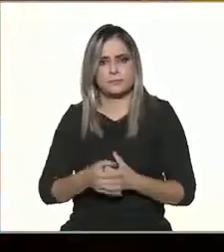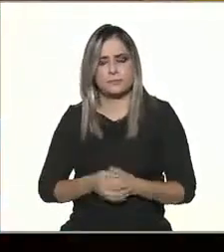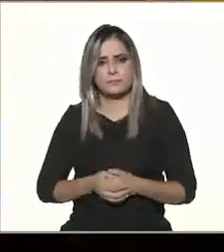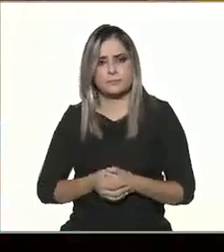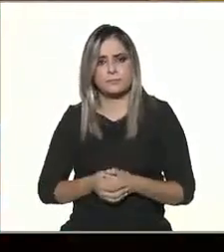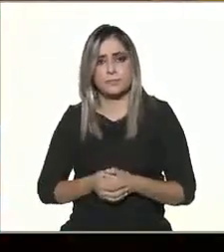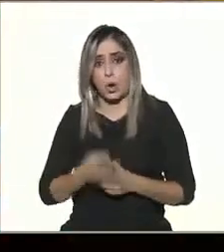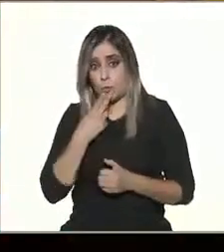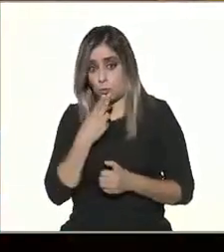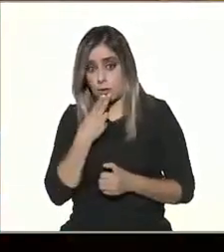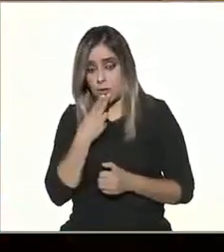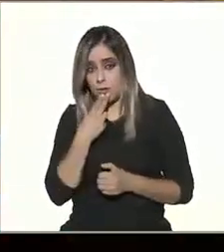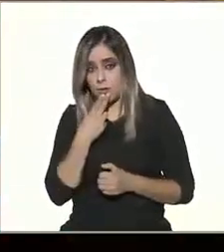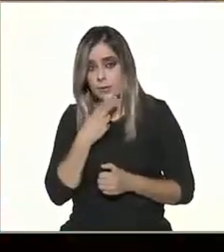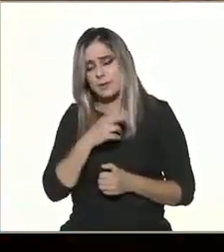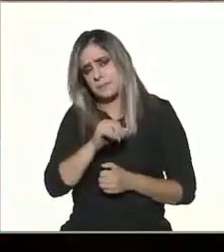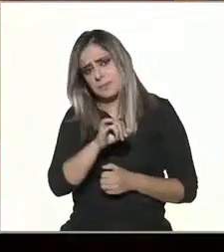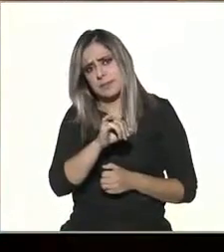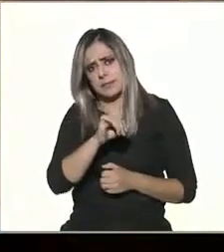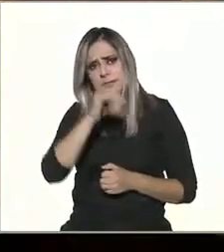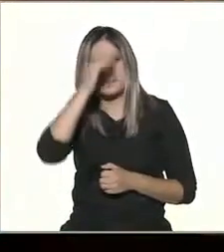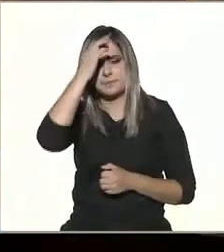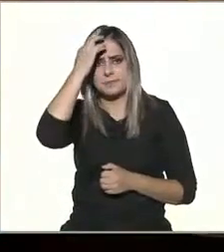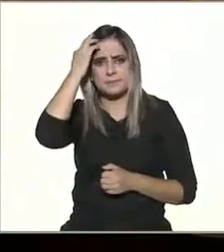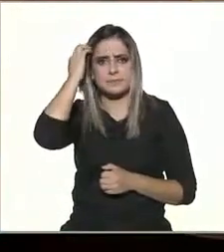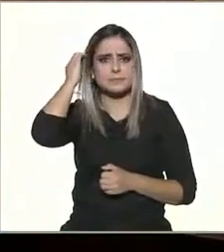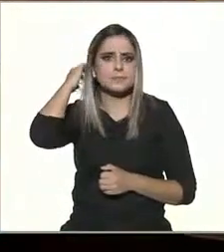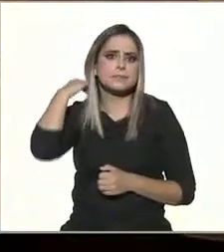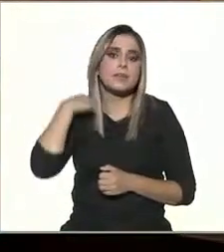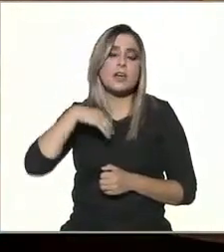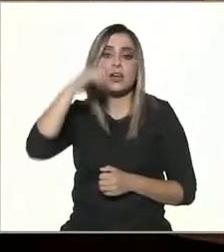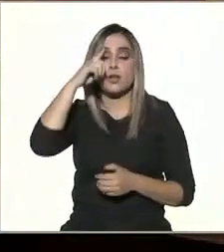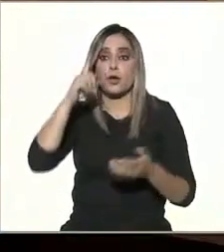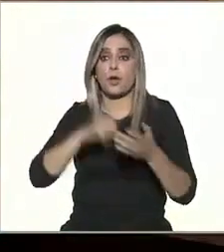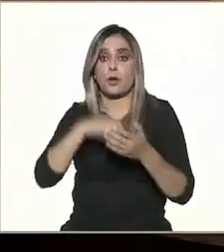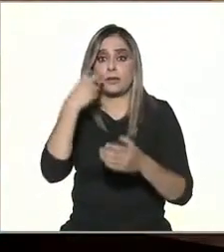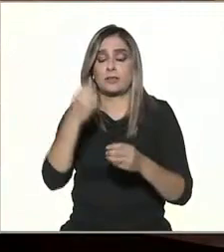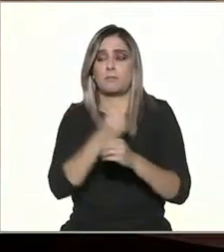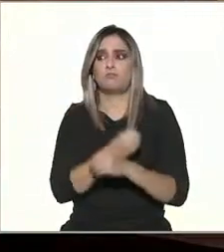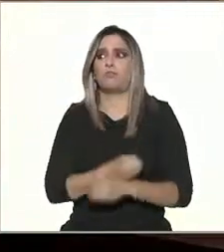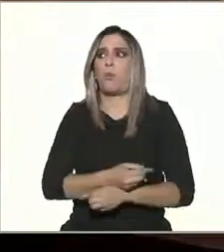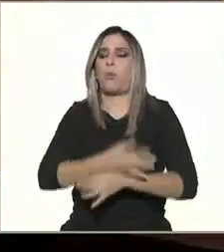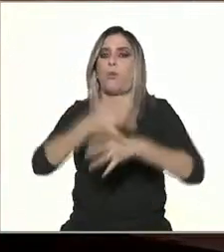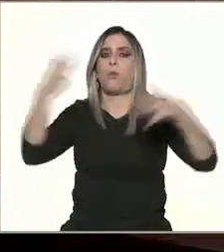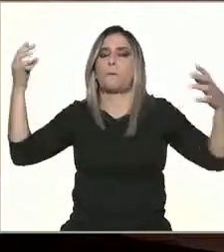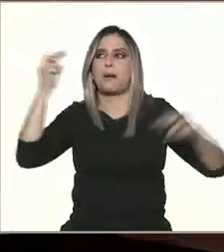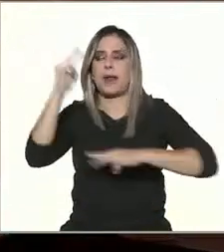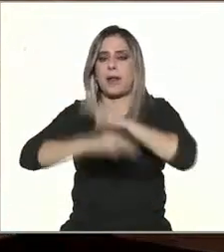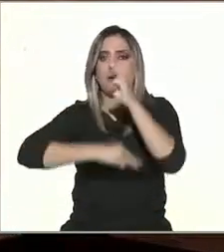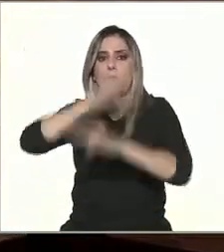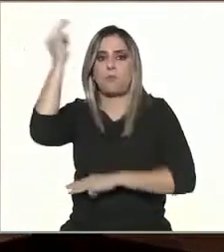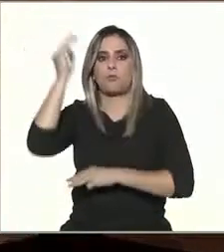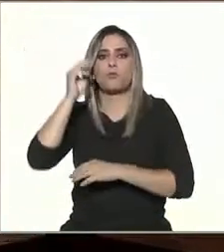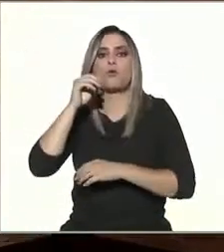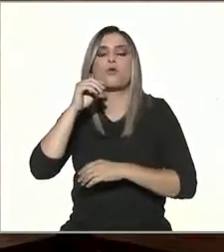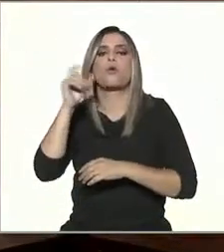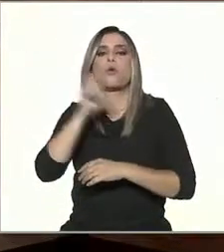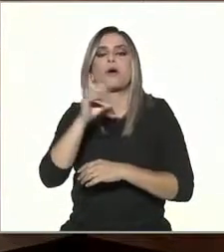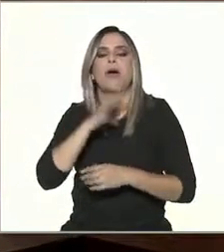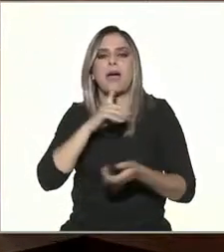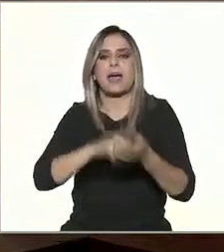¿A utilizarlo? Sí, a utilizarlo al Yo creo que el boom, y no solamente en México, fue en el mundo a partir de las redes